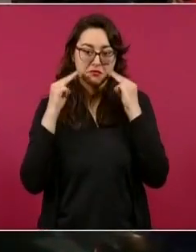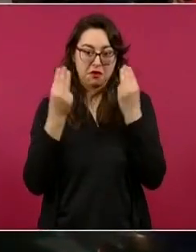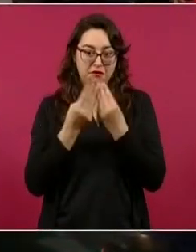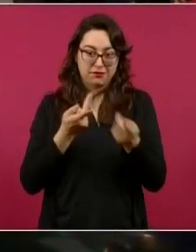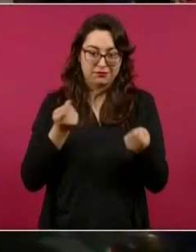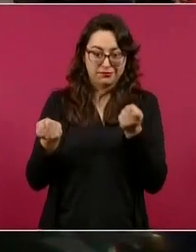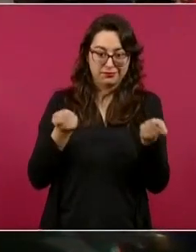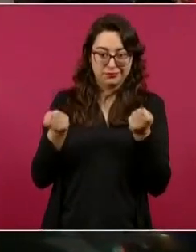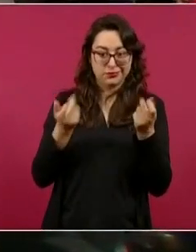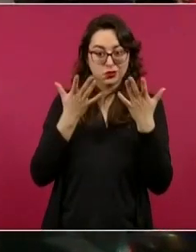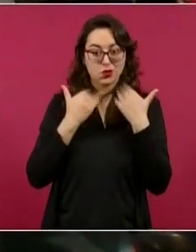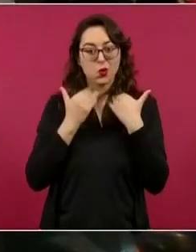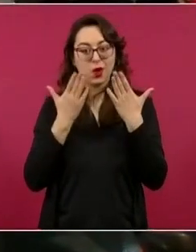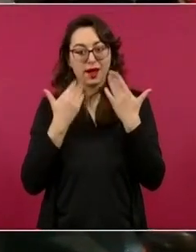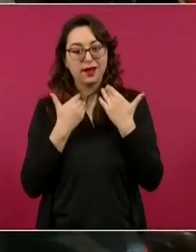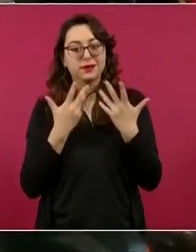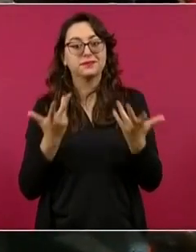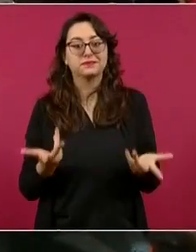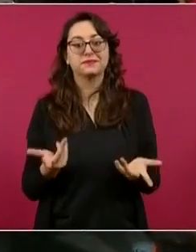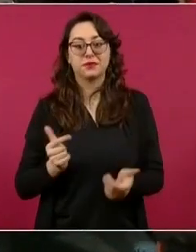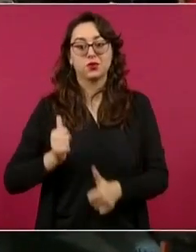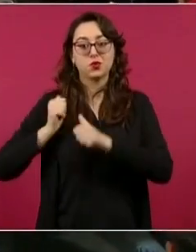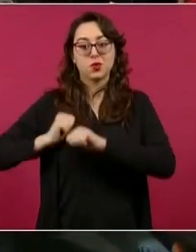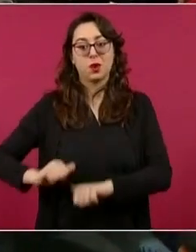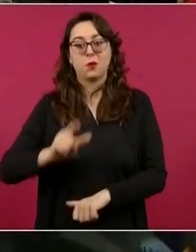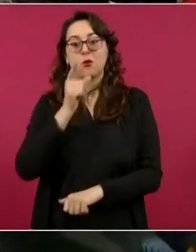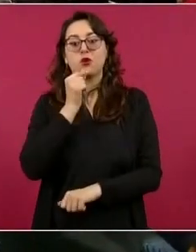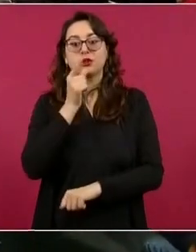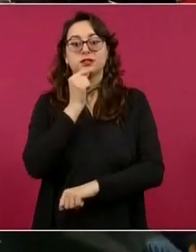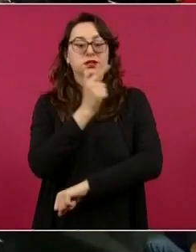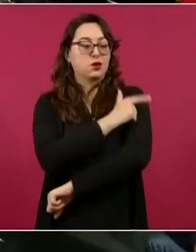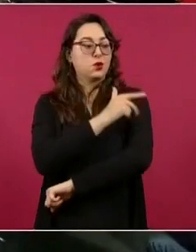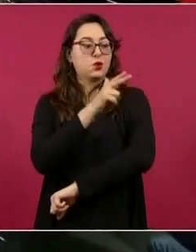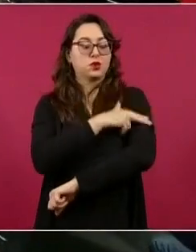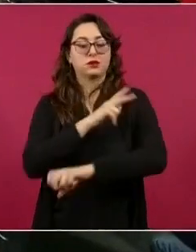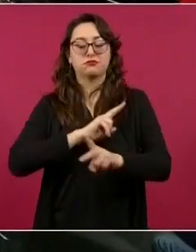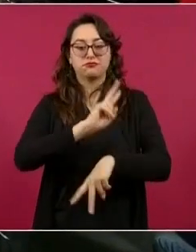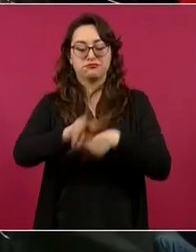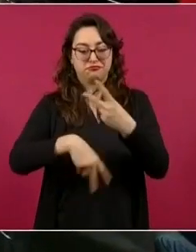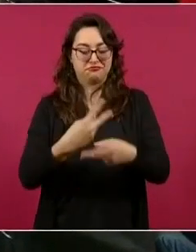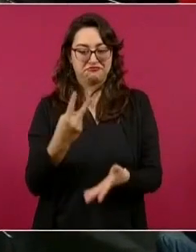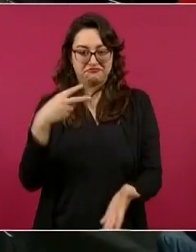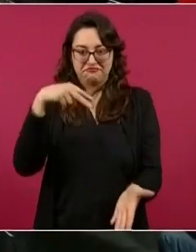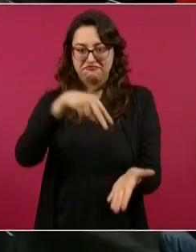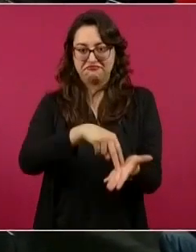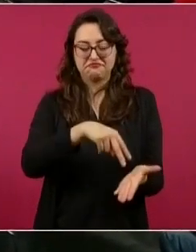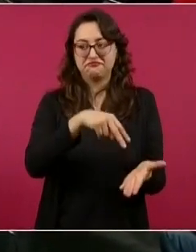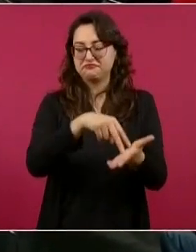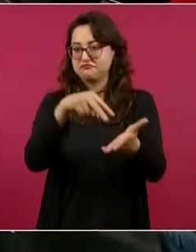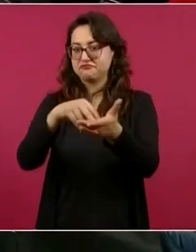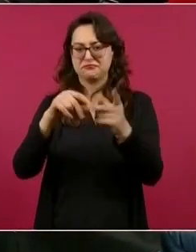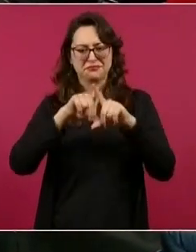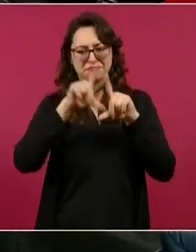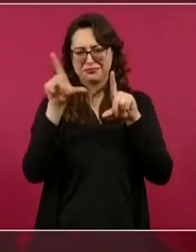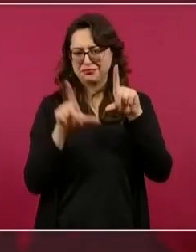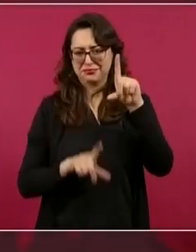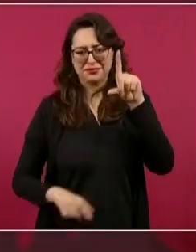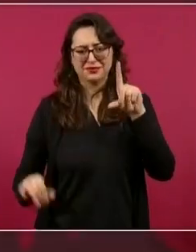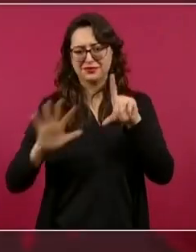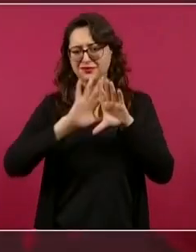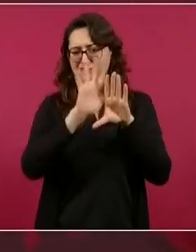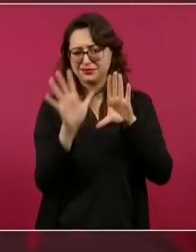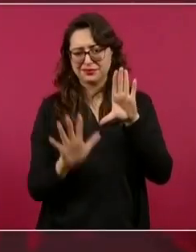Te puedo decir al señor Blinken, que creo lo sabe,